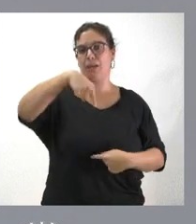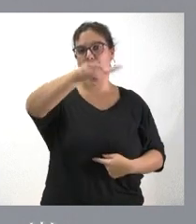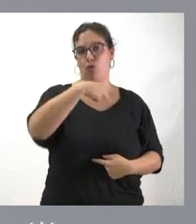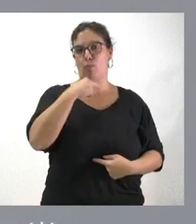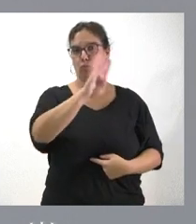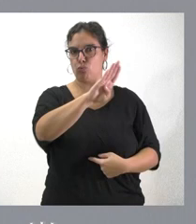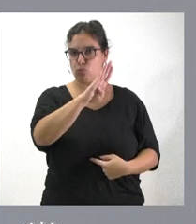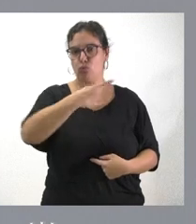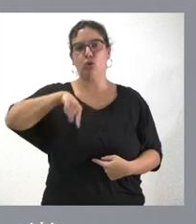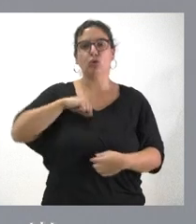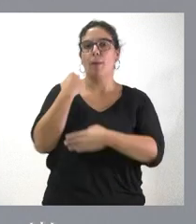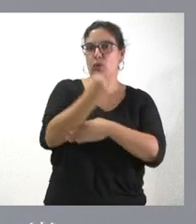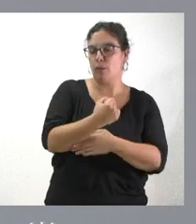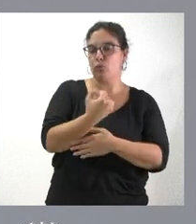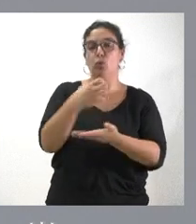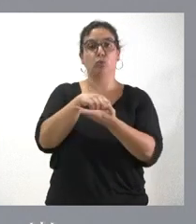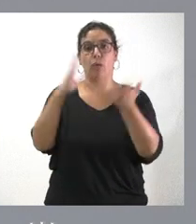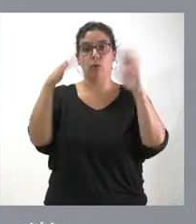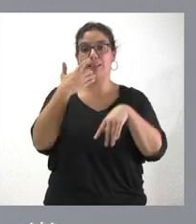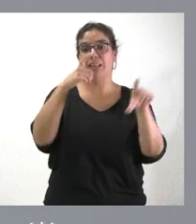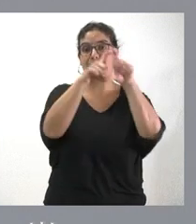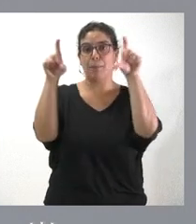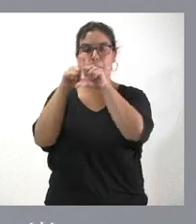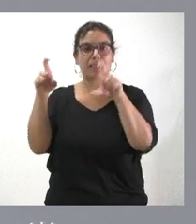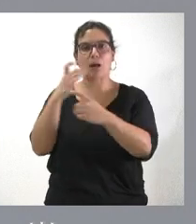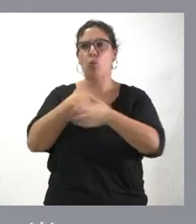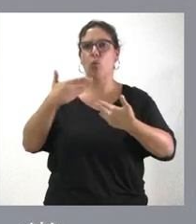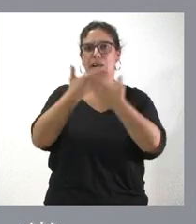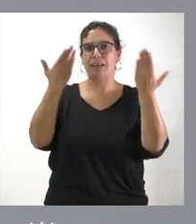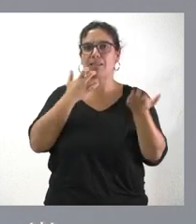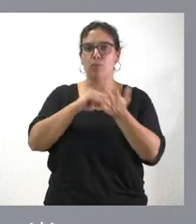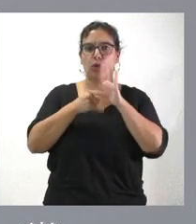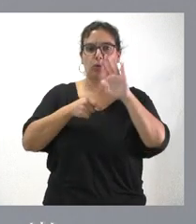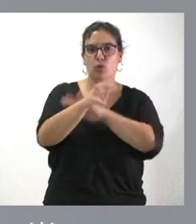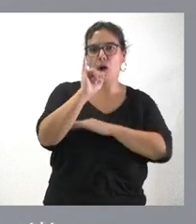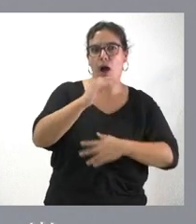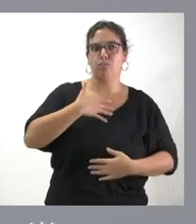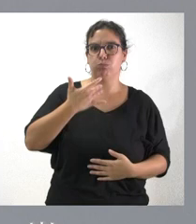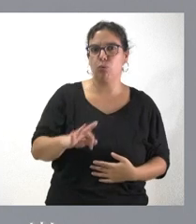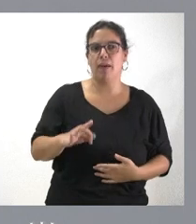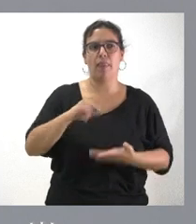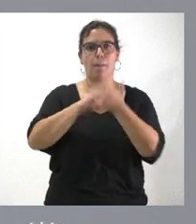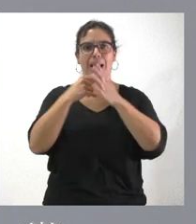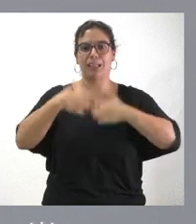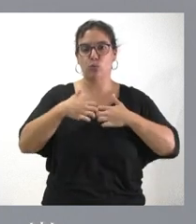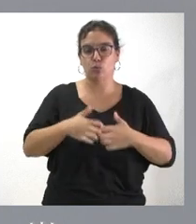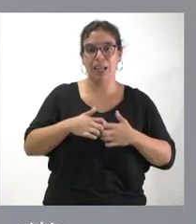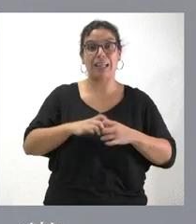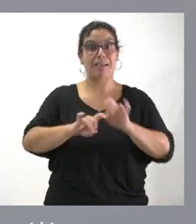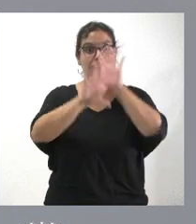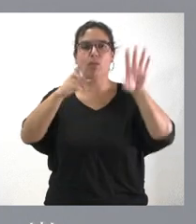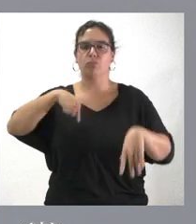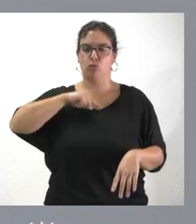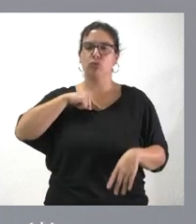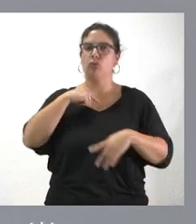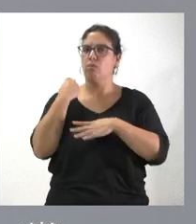apoyarles. No quepa de duda que cualquier empresa que tenga un proyecto de inversión viable o un plan industrial, pues va a encontrar en la Junta de Castellín un firme